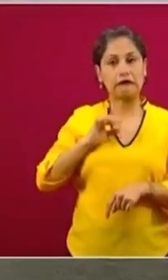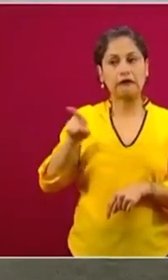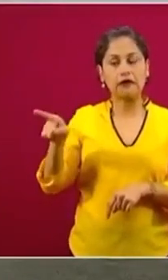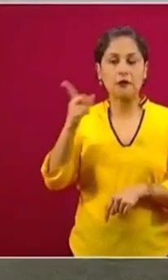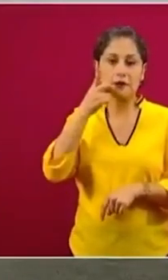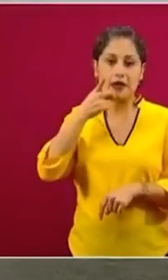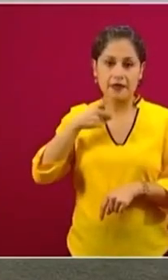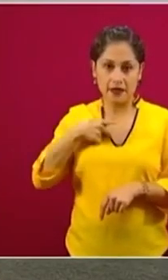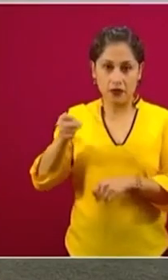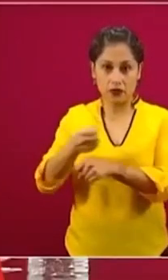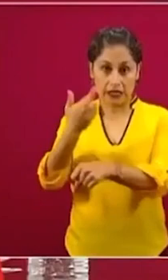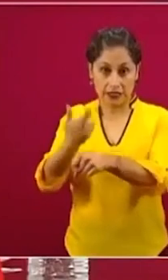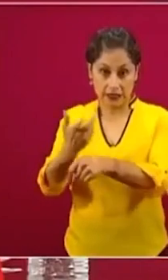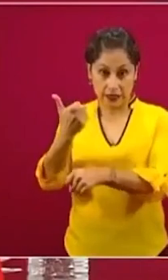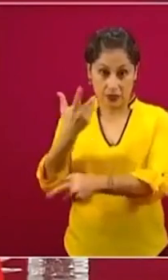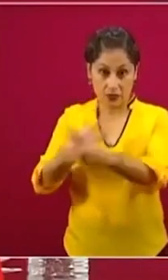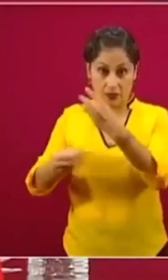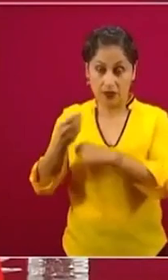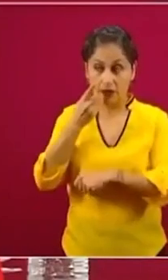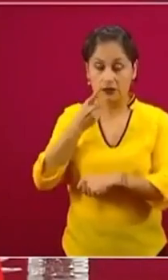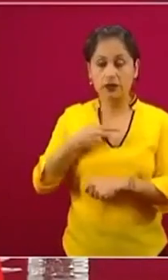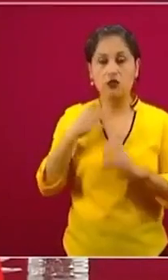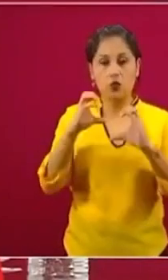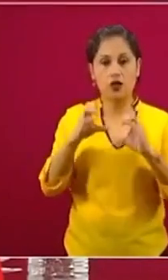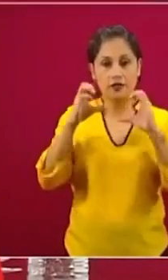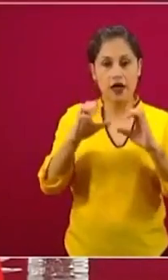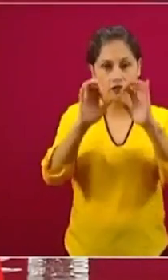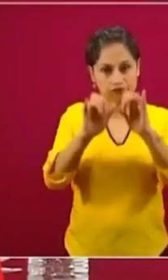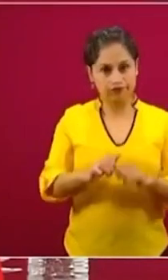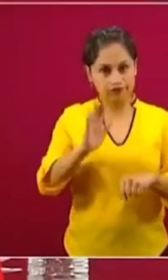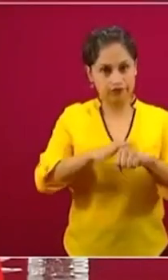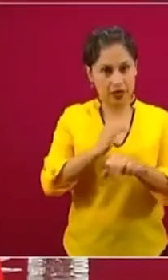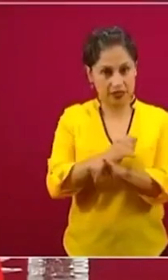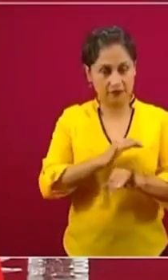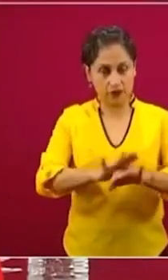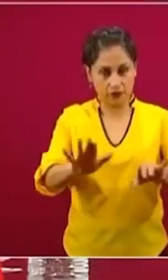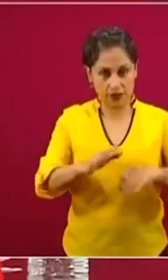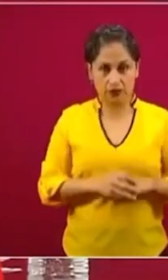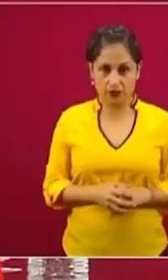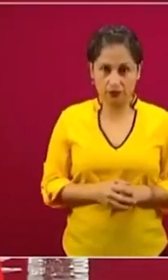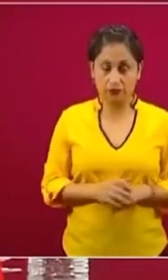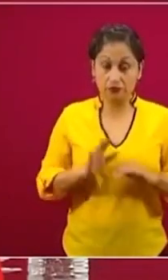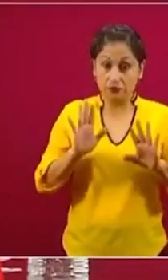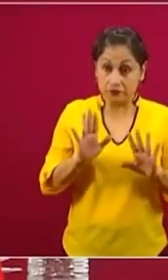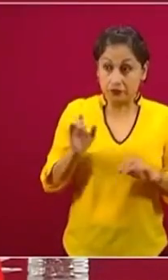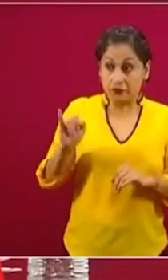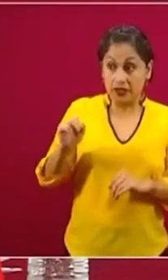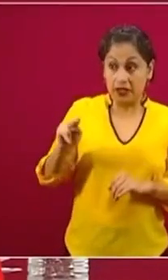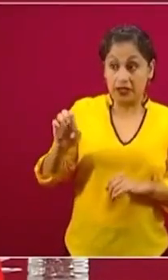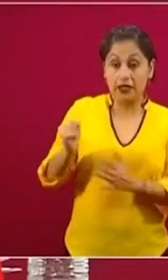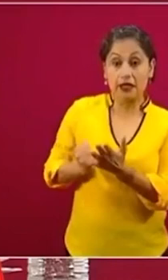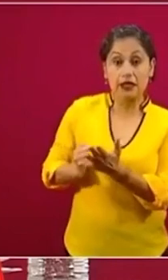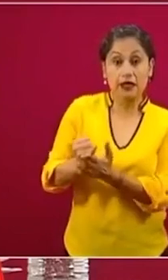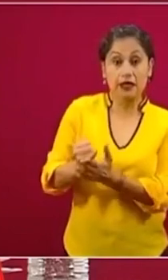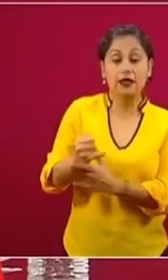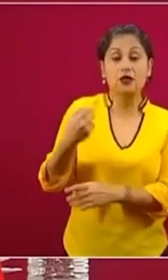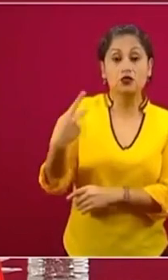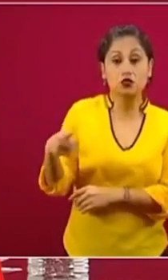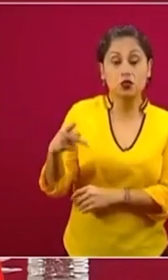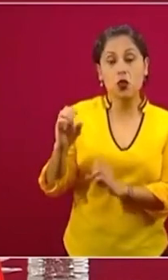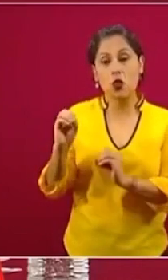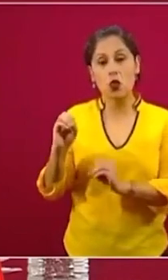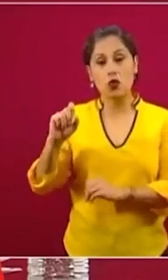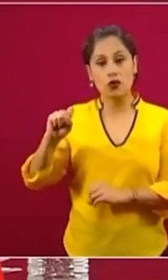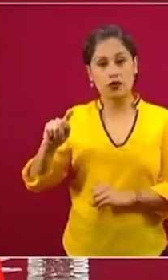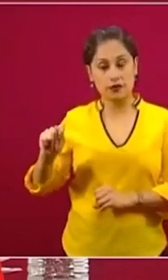facilitar el pago. Entonces, nosotros vamos a acatar tanto la decisión del INE como la resolución del tribunal, la